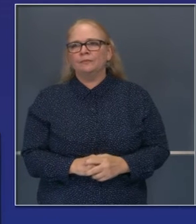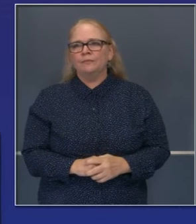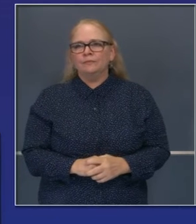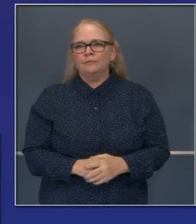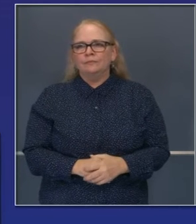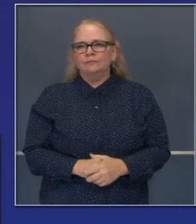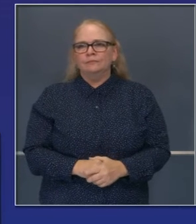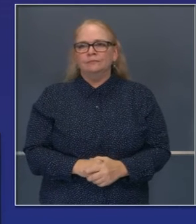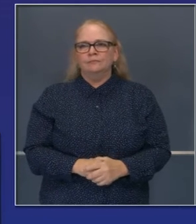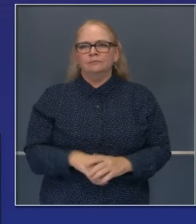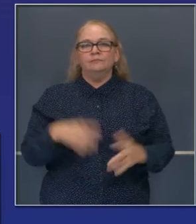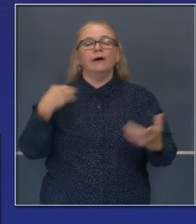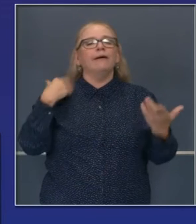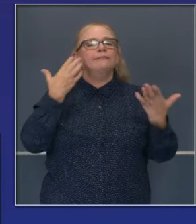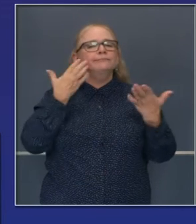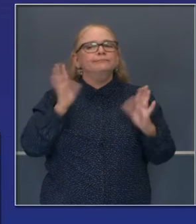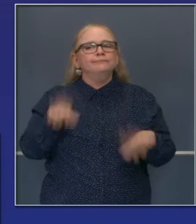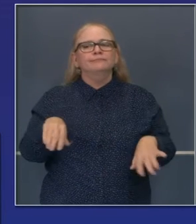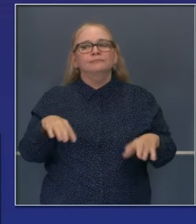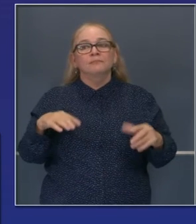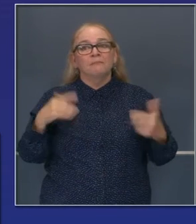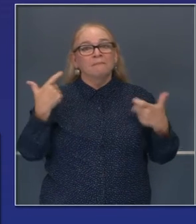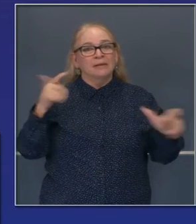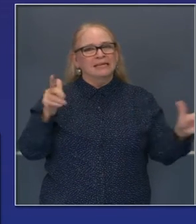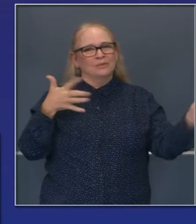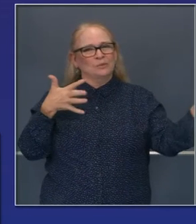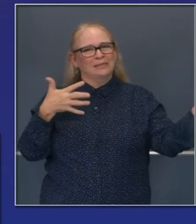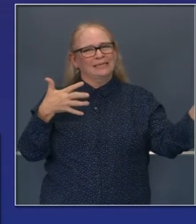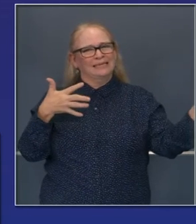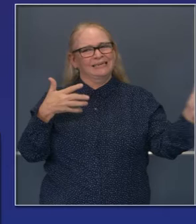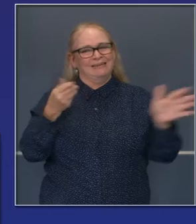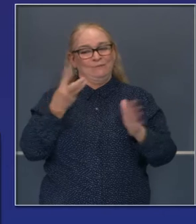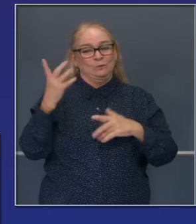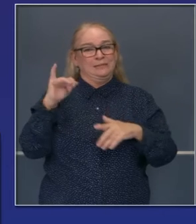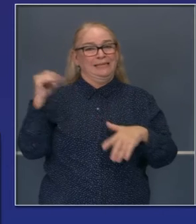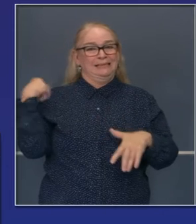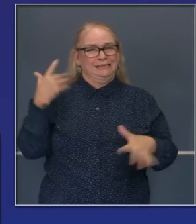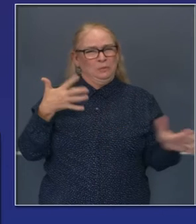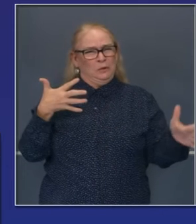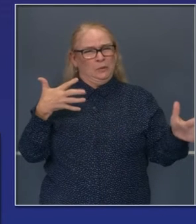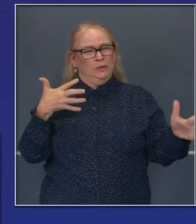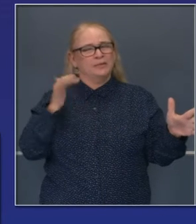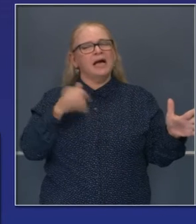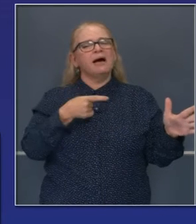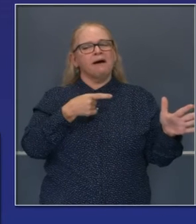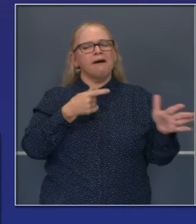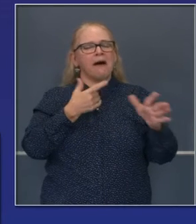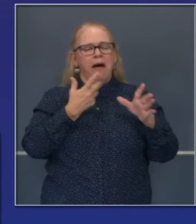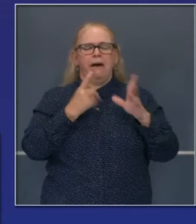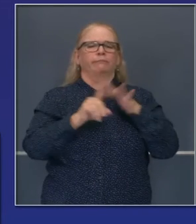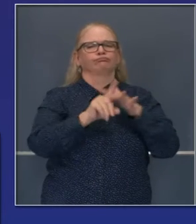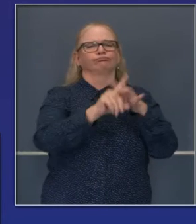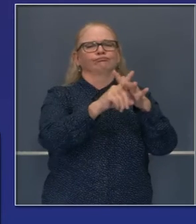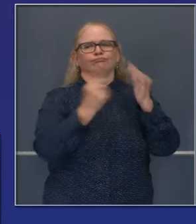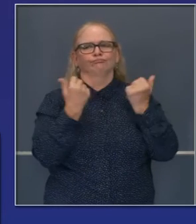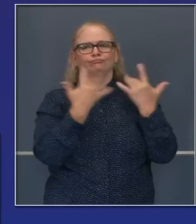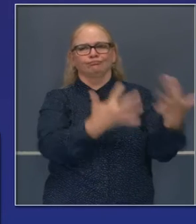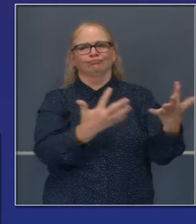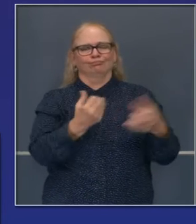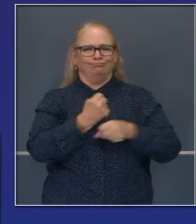podido resistir condiciones de fuertes vientos en las últimas semanas, que es una de las razones